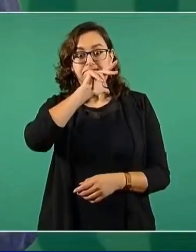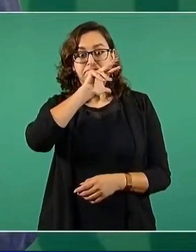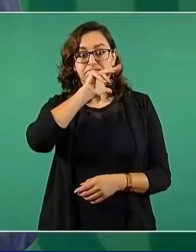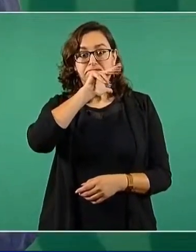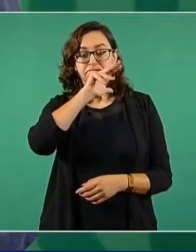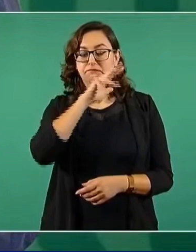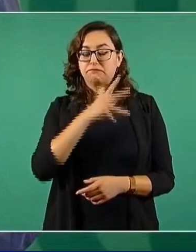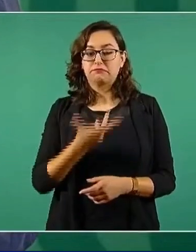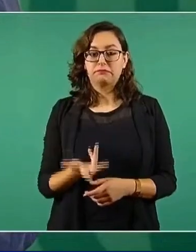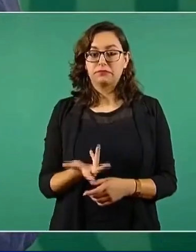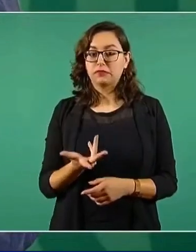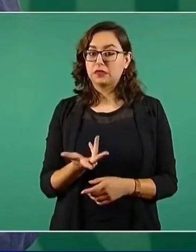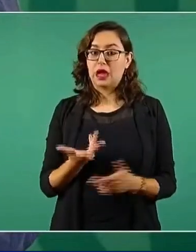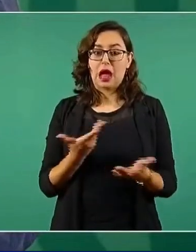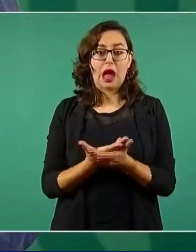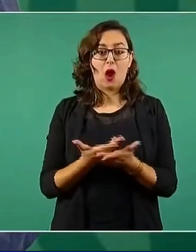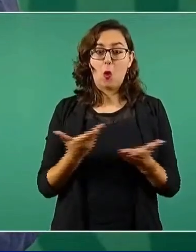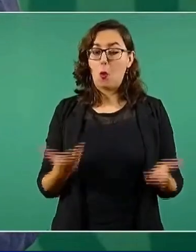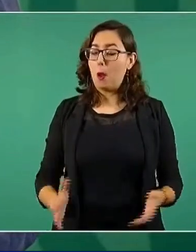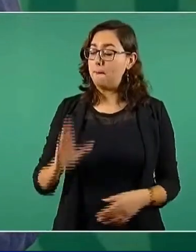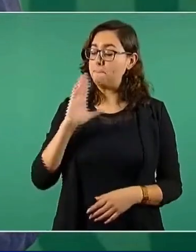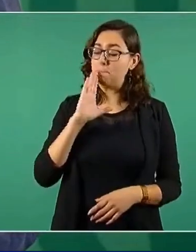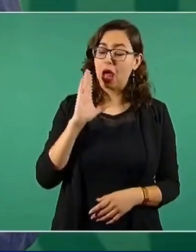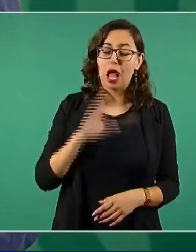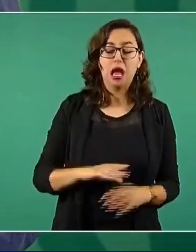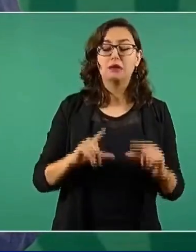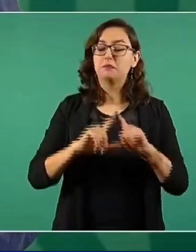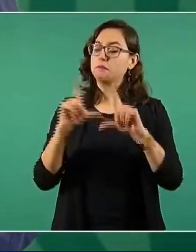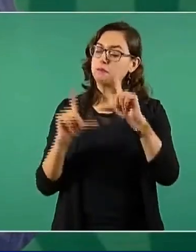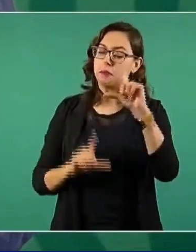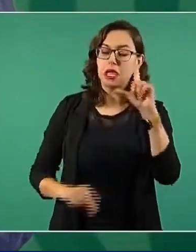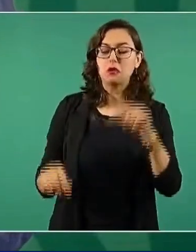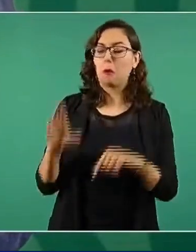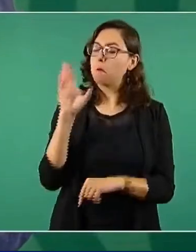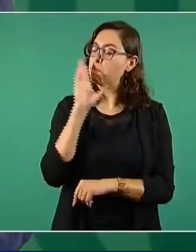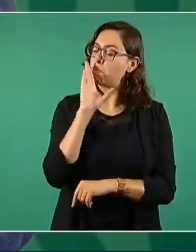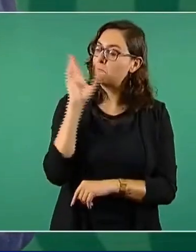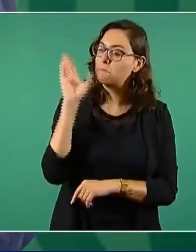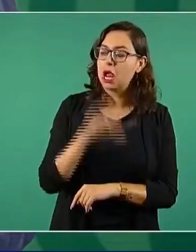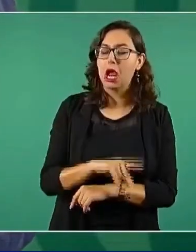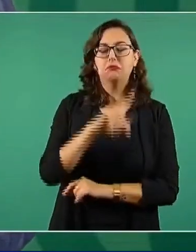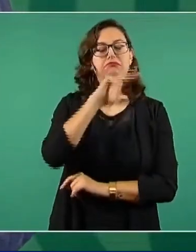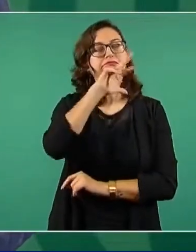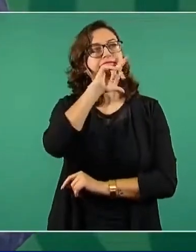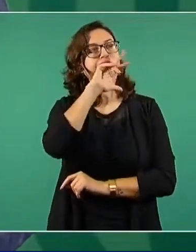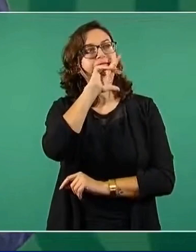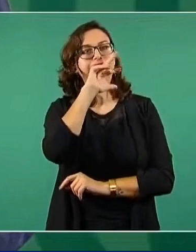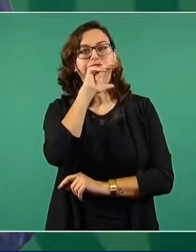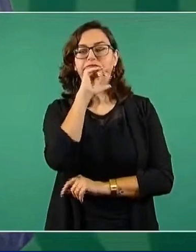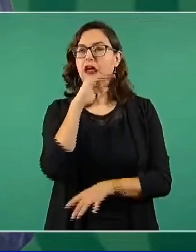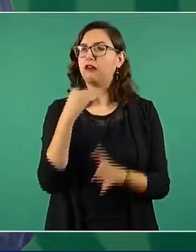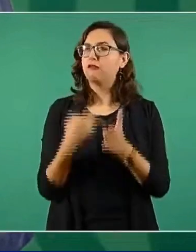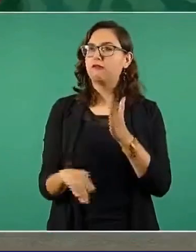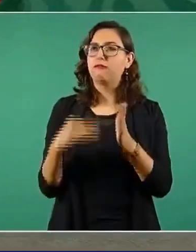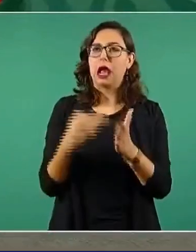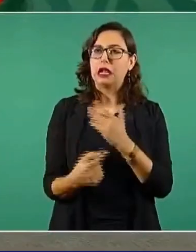como nunca de mal y hace falta un líder